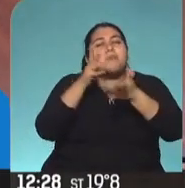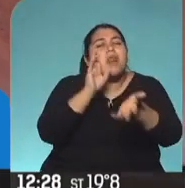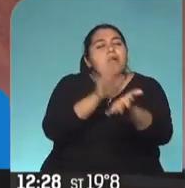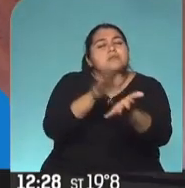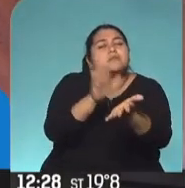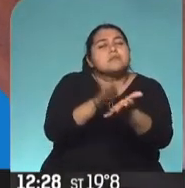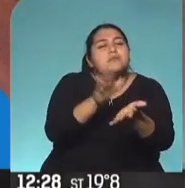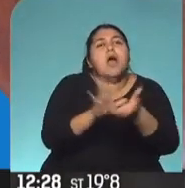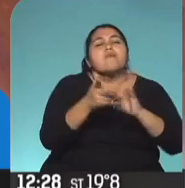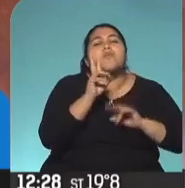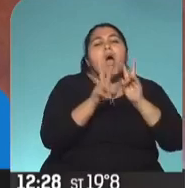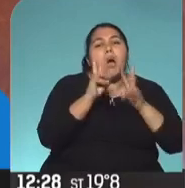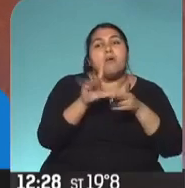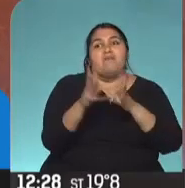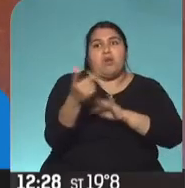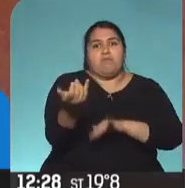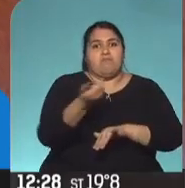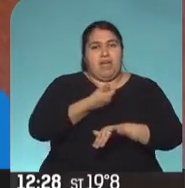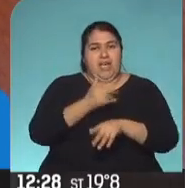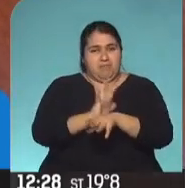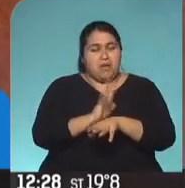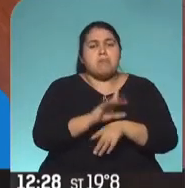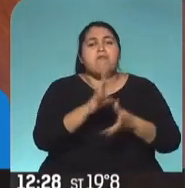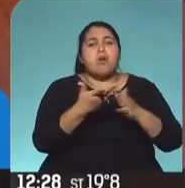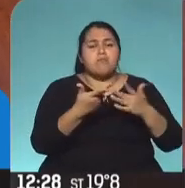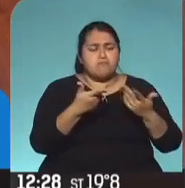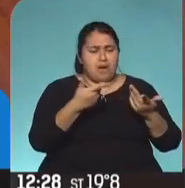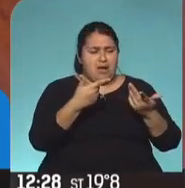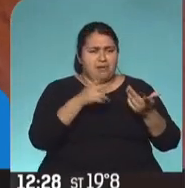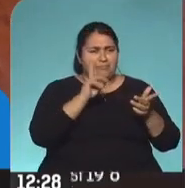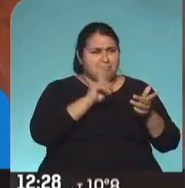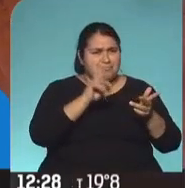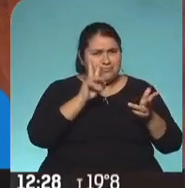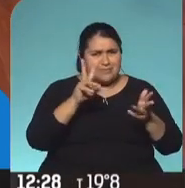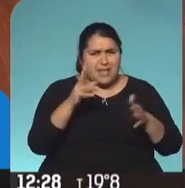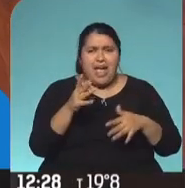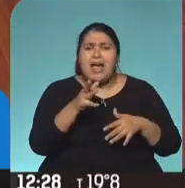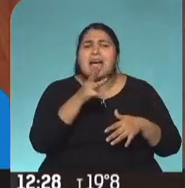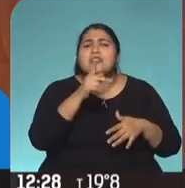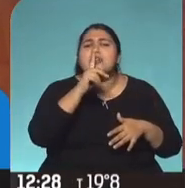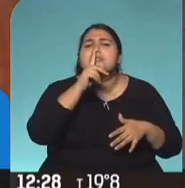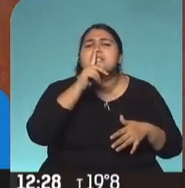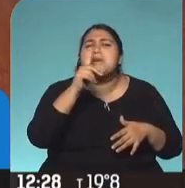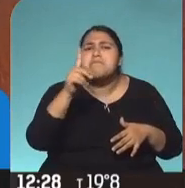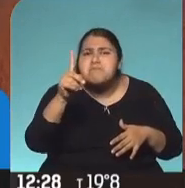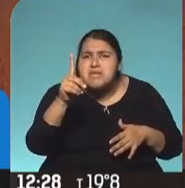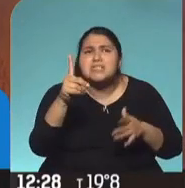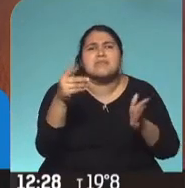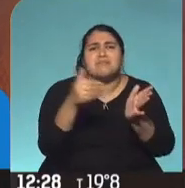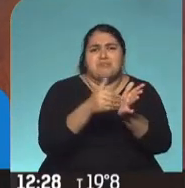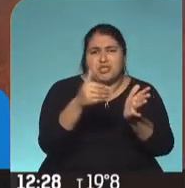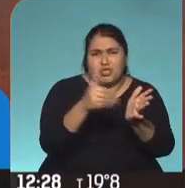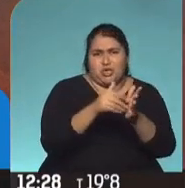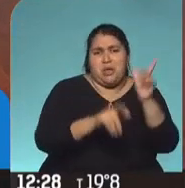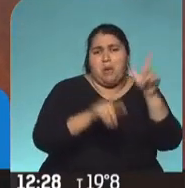bien decías en la apertura, la motivación es humana. Nos duele cada uno de los 14.380.387 pobres en Argentina,